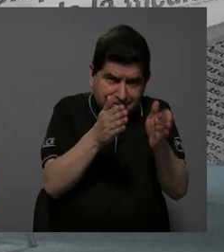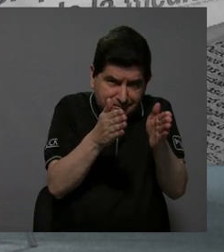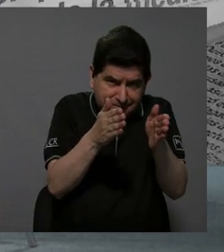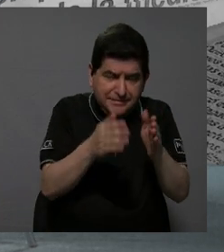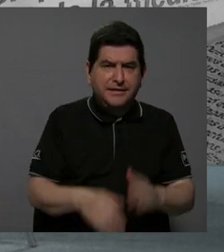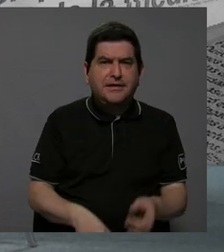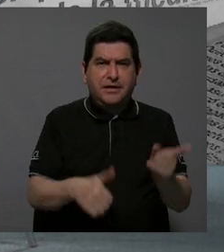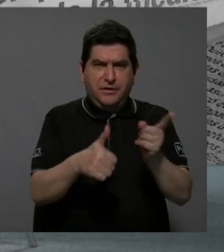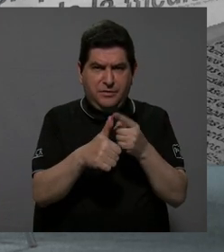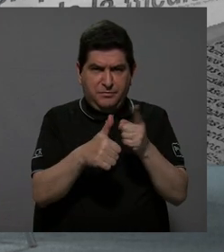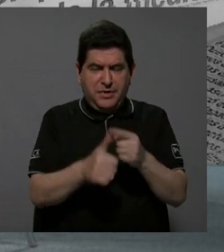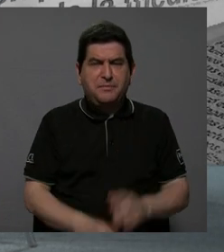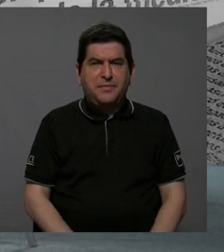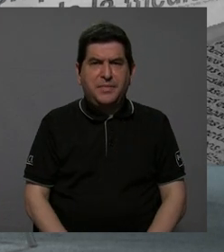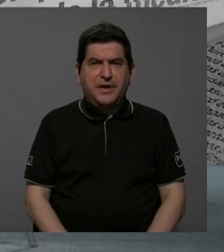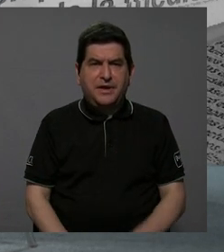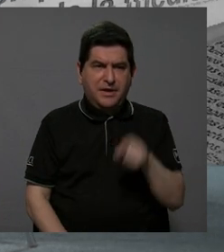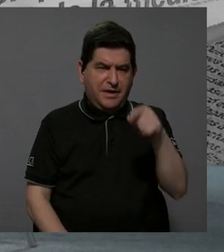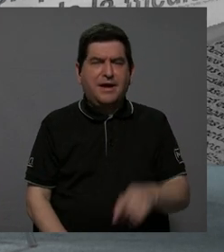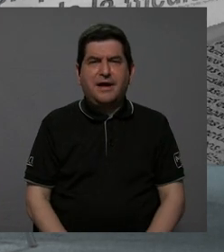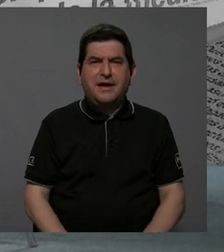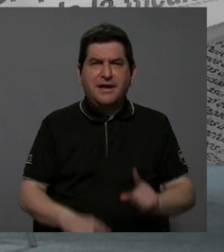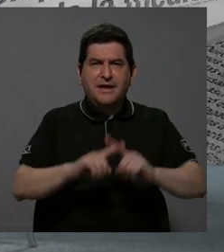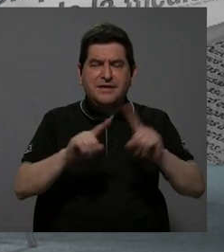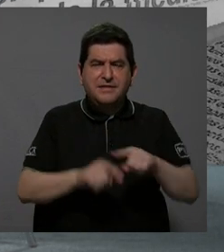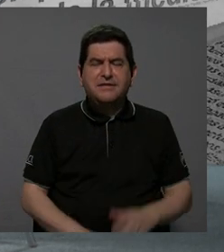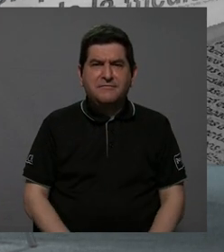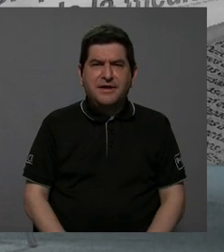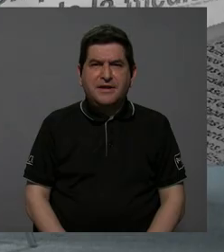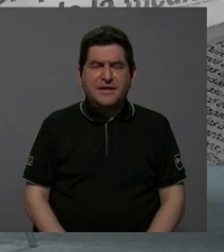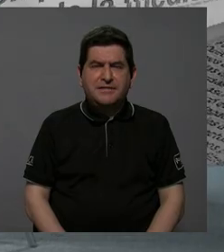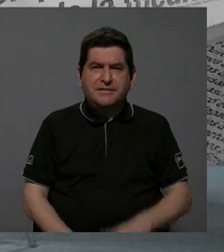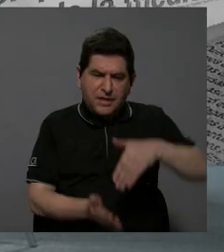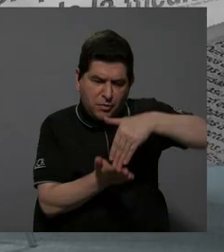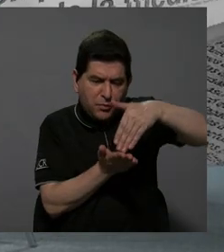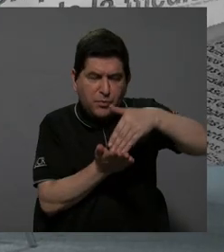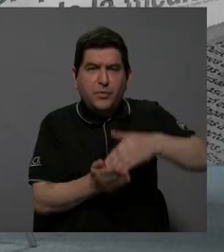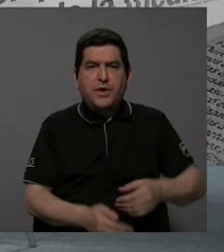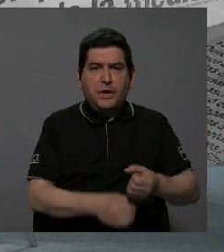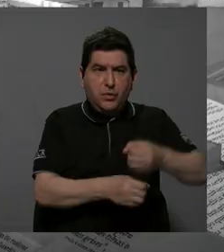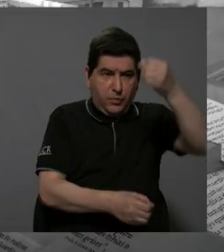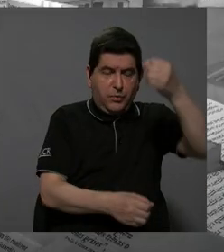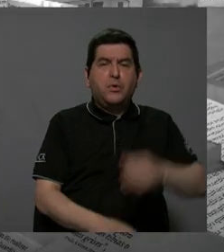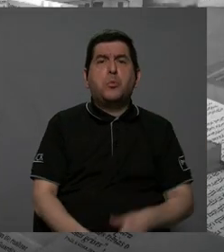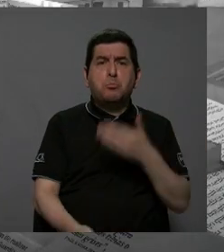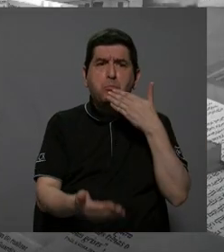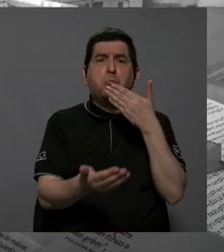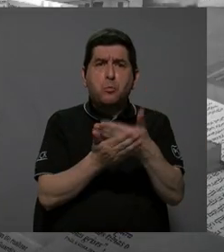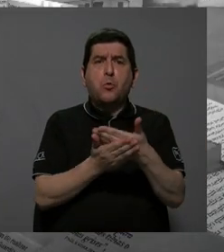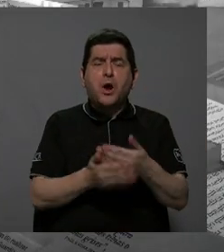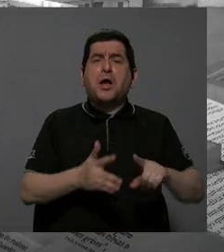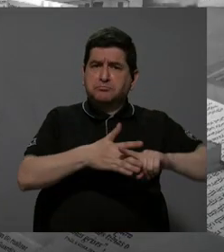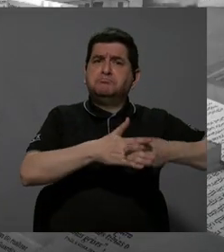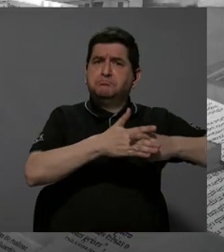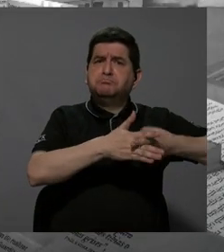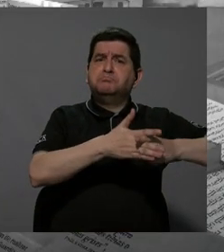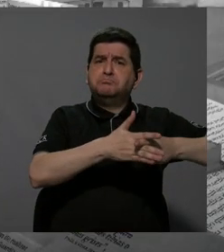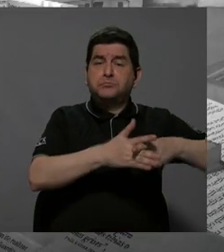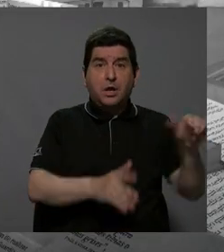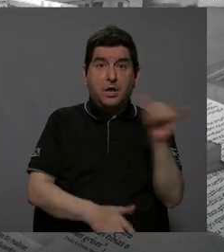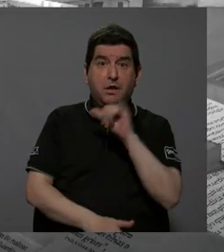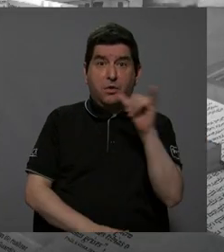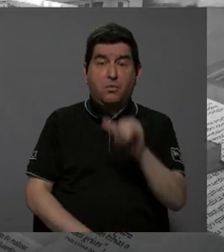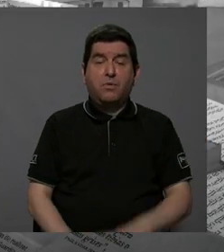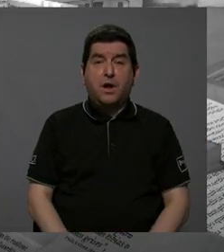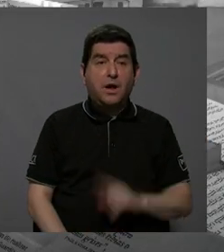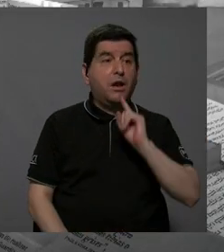refiriéndome primero al tema del señalamiento vial, en términos generales se le da un buen mantenimiento al señalamiento vial. De igual forma,